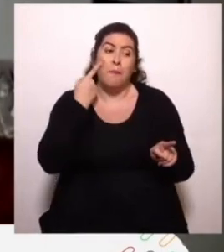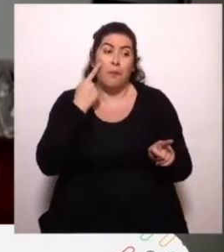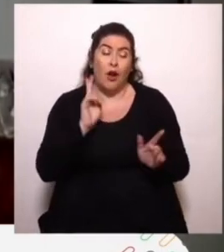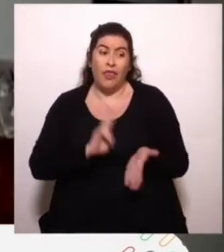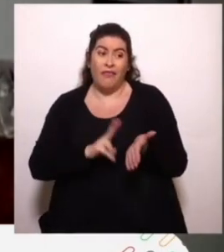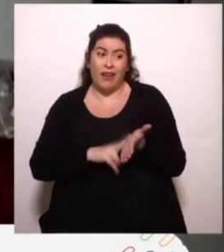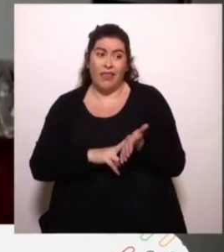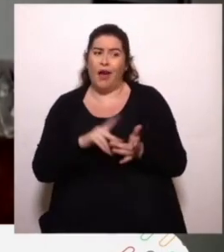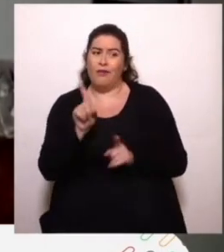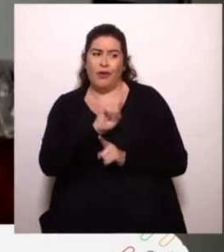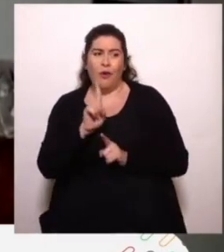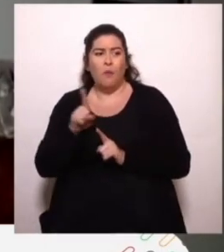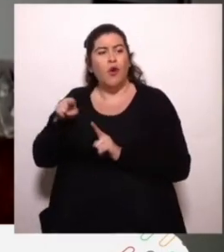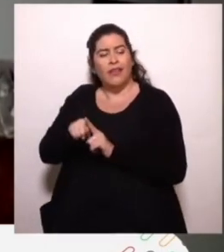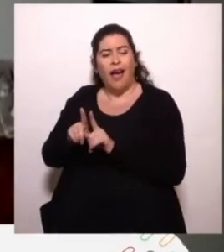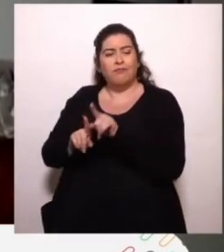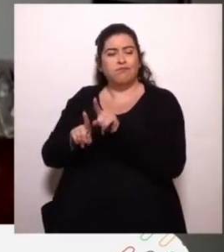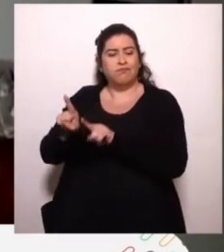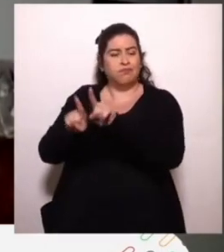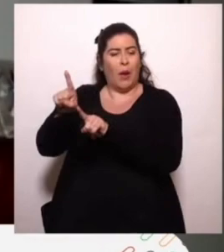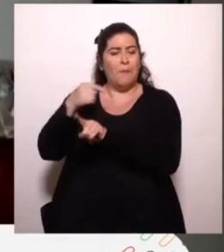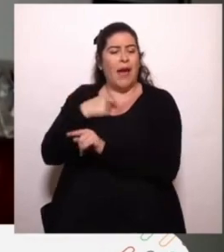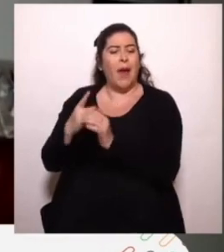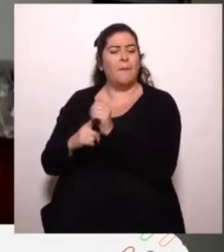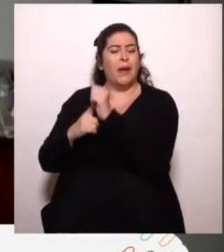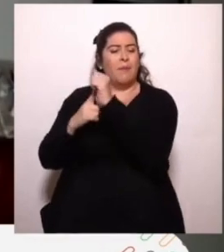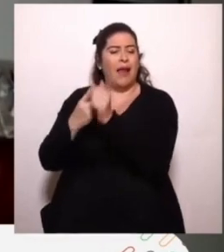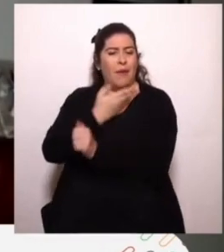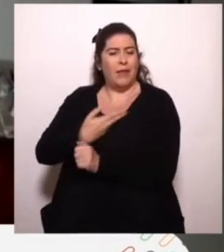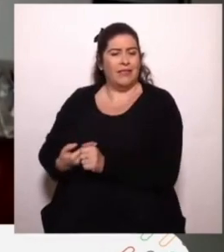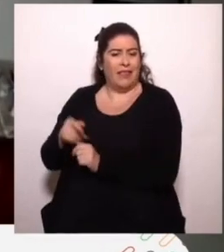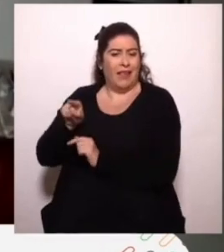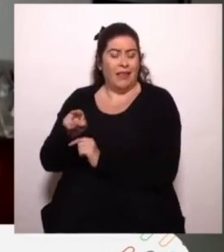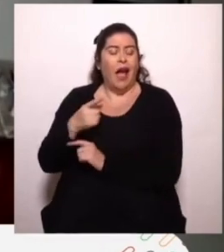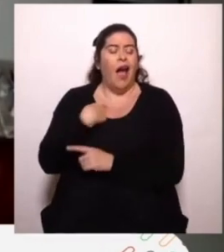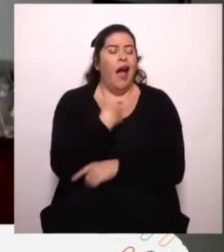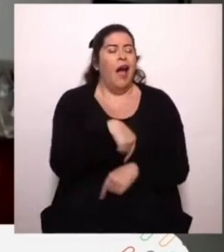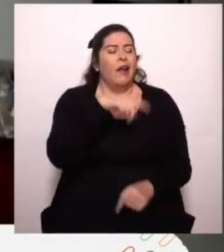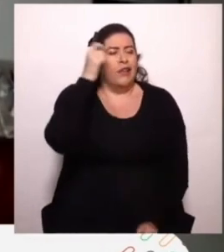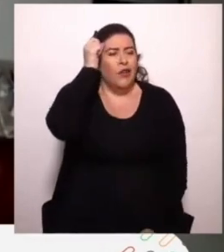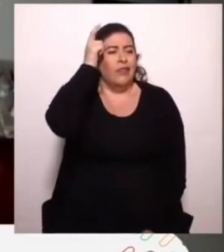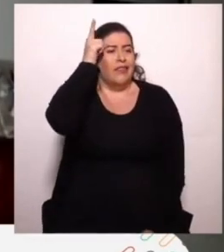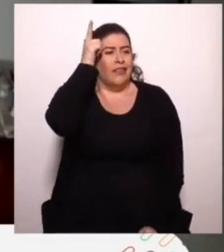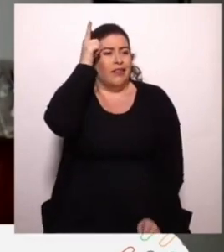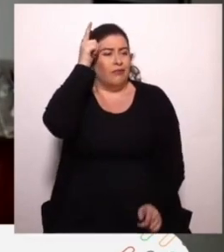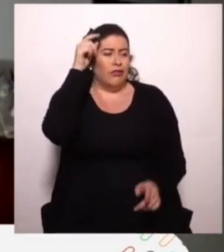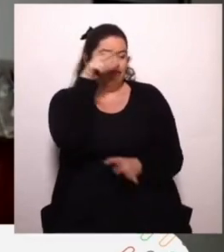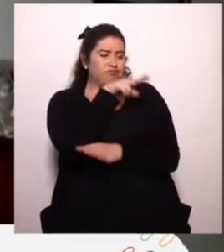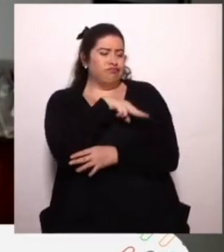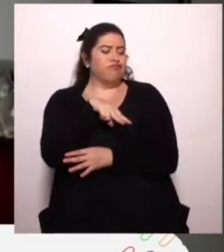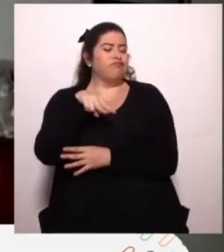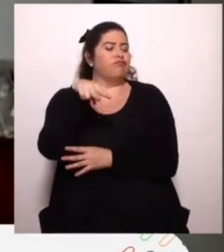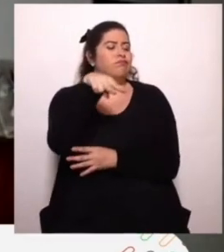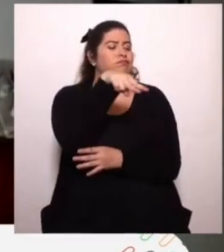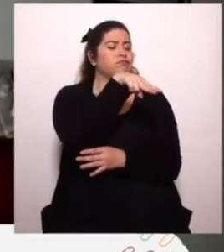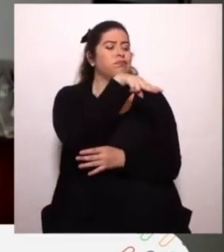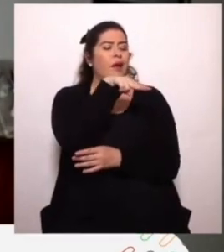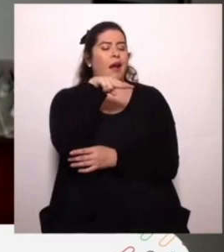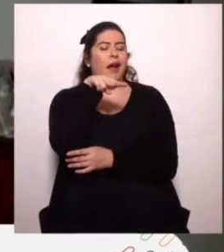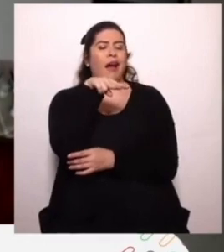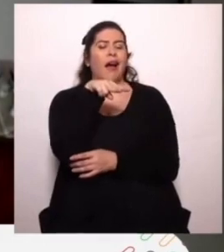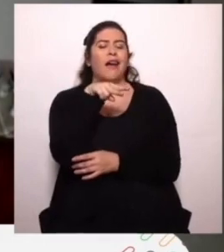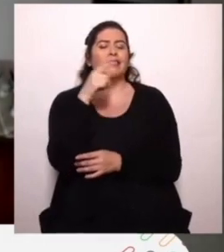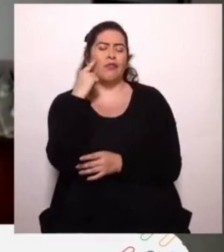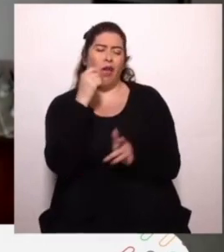Están en primarias. Y hoy, claro, lo comprendo mucho mejor. Desde arriba de los árboles, muy probablemente, se ve